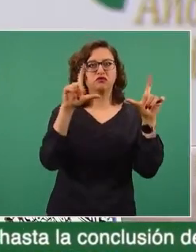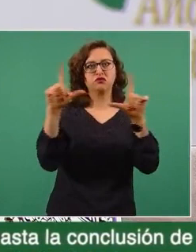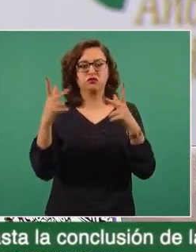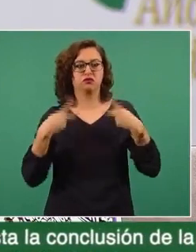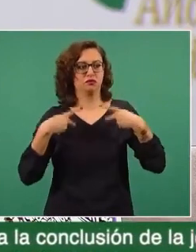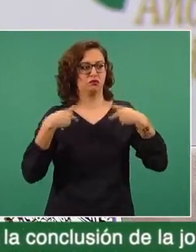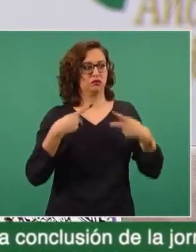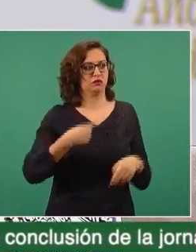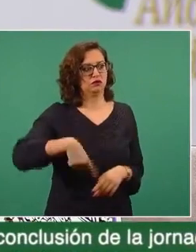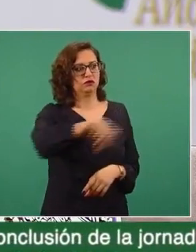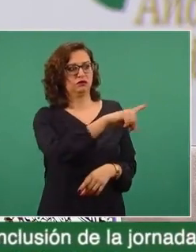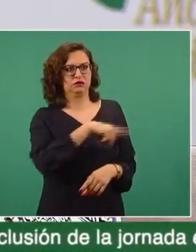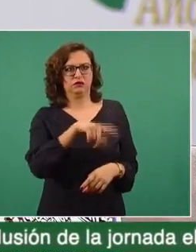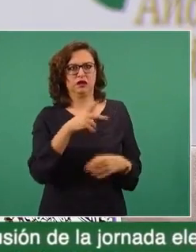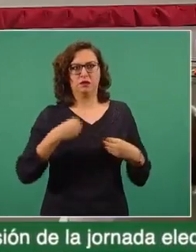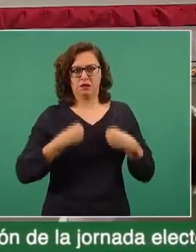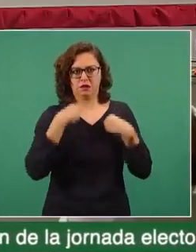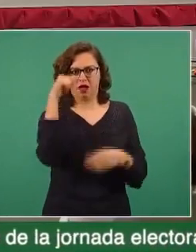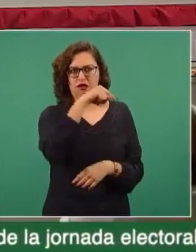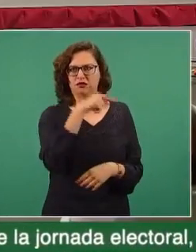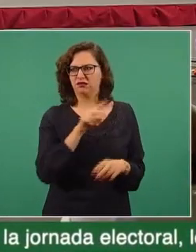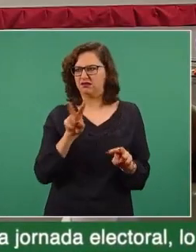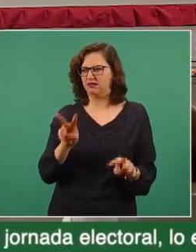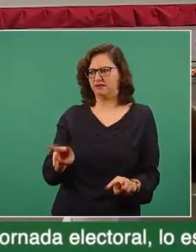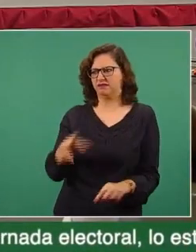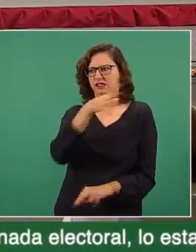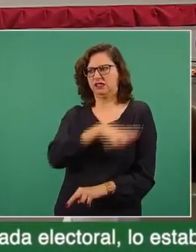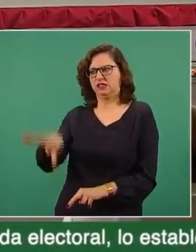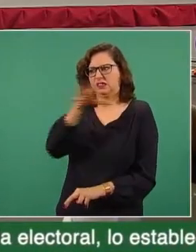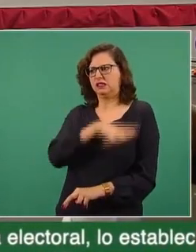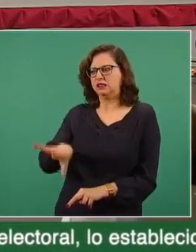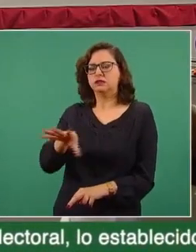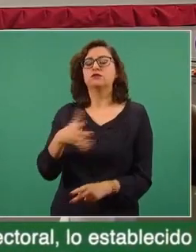Esas son actitudes muy responsables.